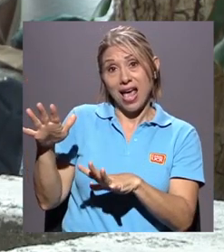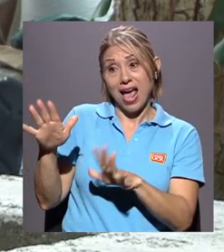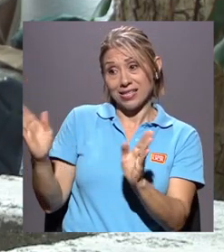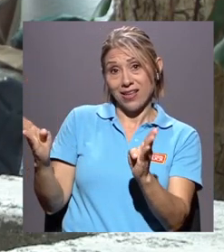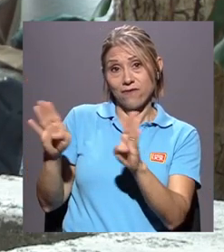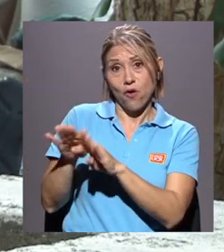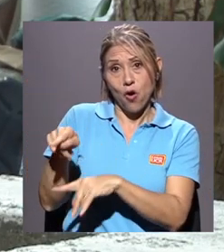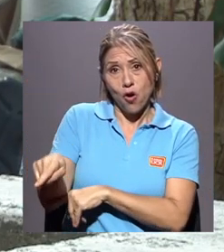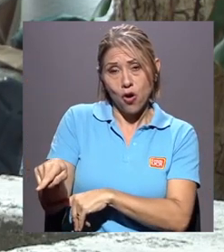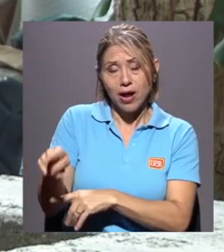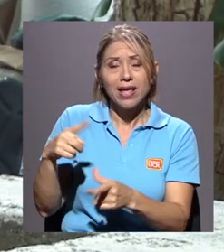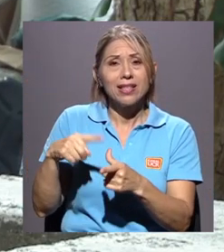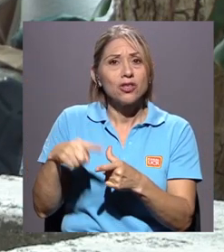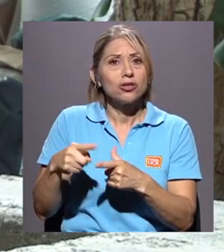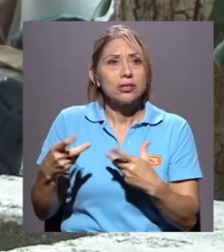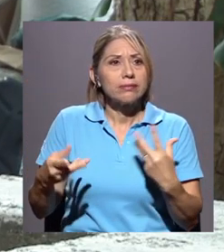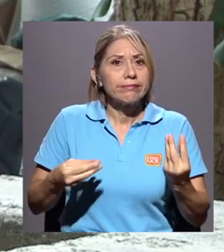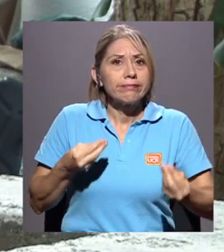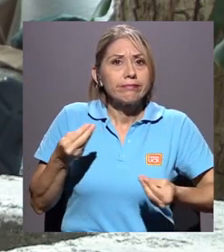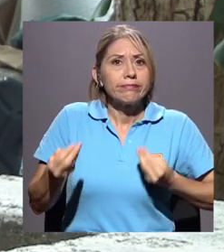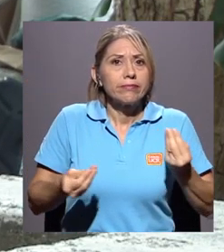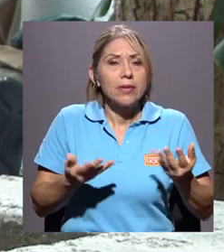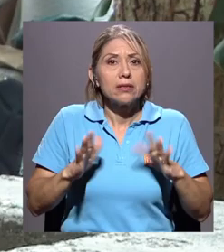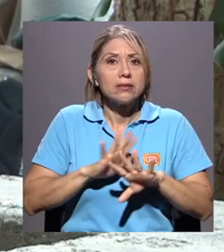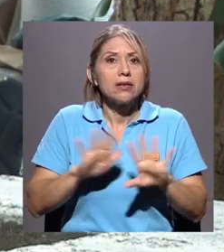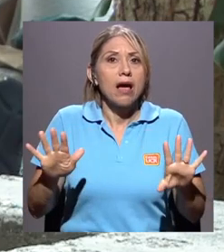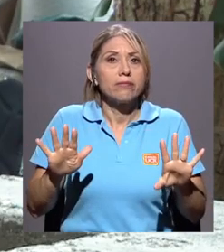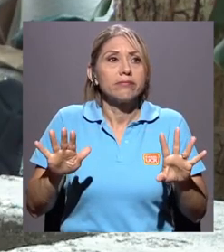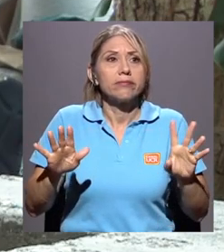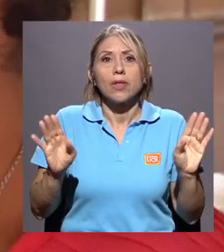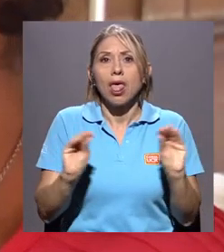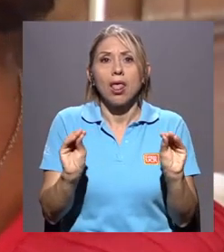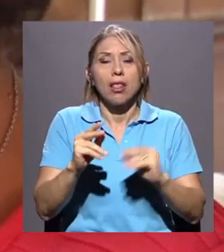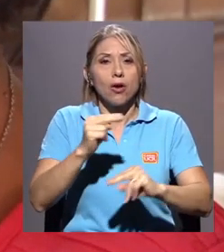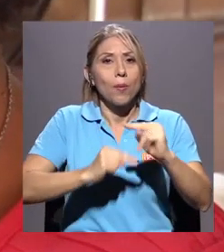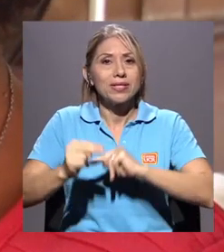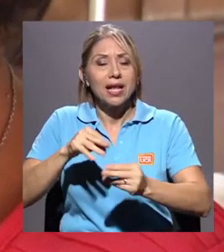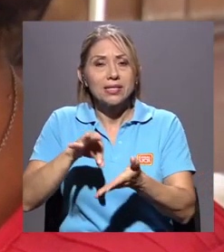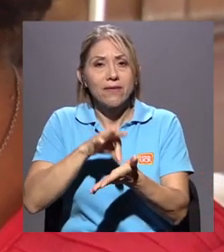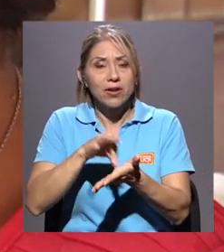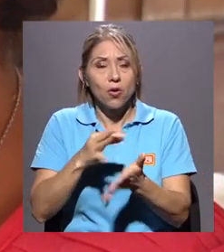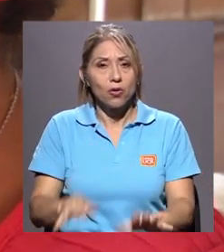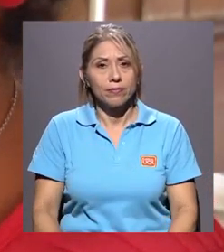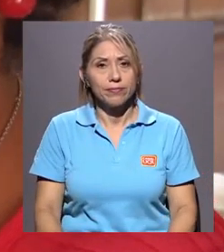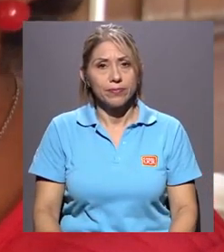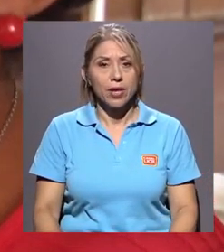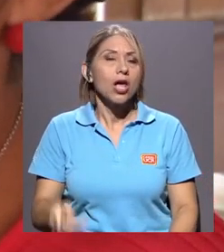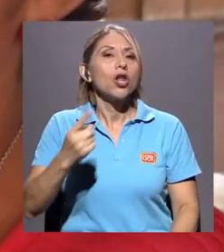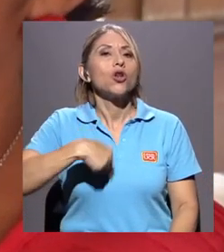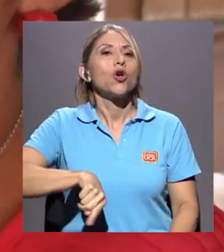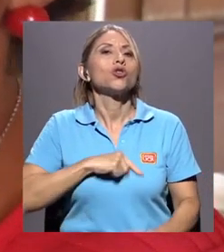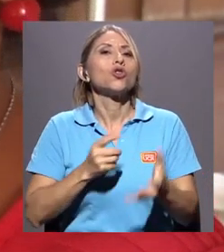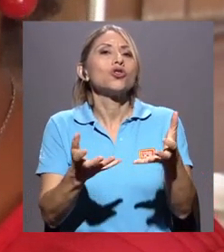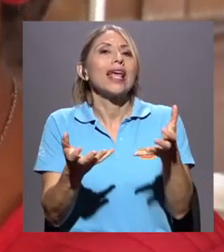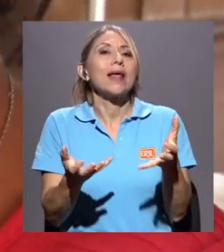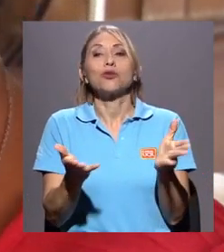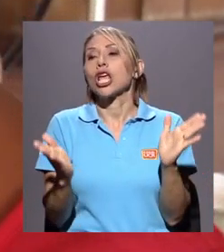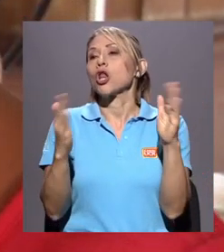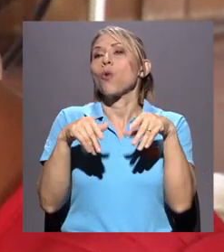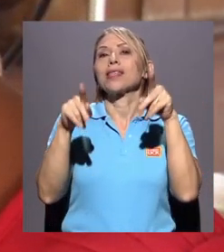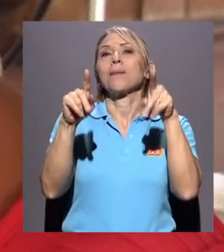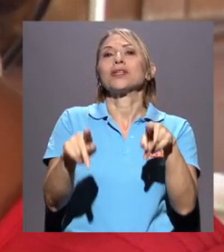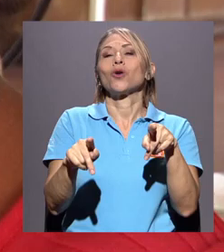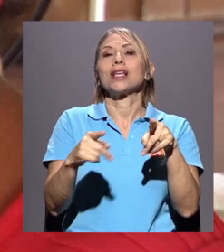cerró, entonces se dejó de comercializar el frijol. Lo que queremos nosotros es no haber intermediarios, porque los